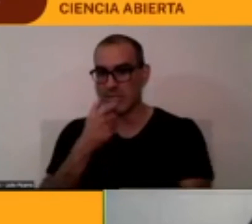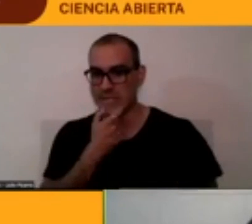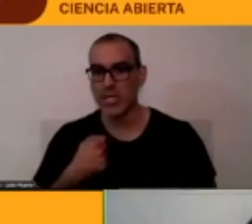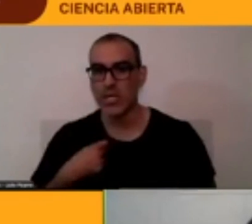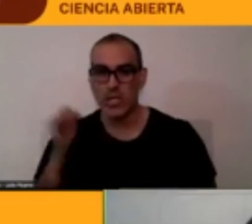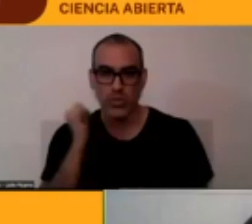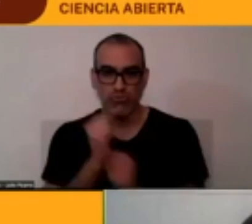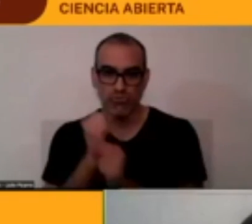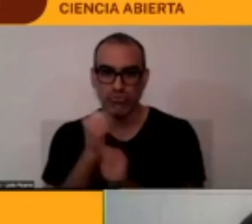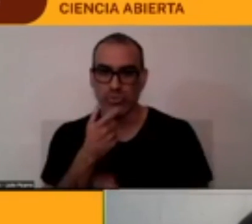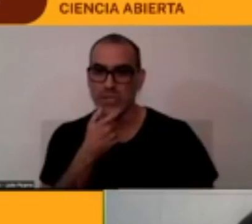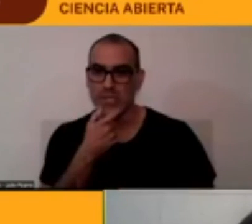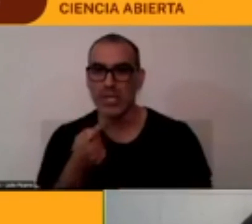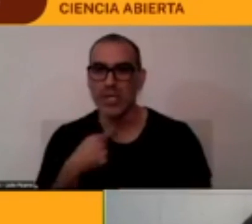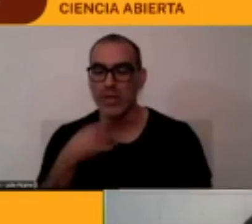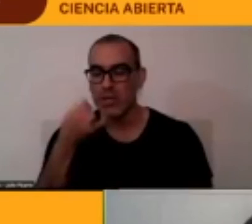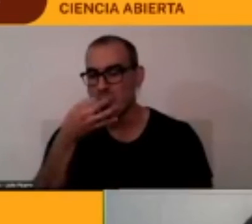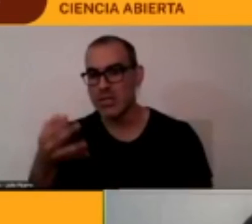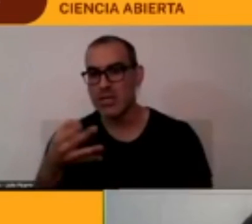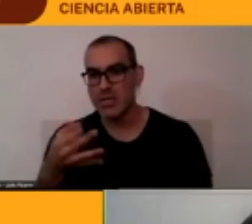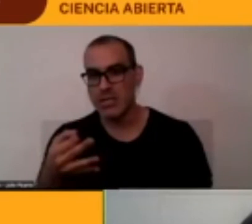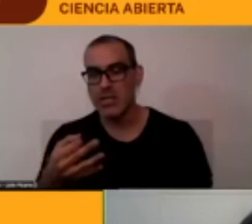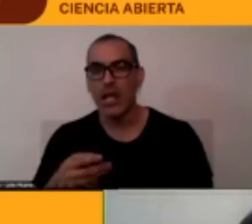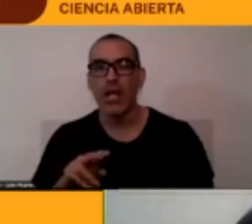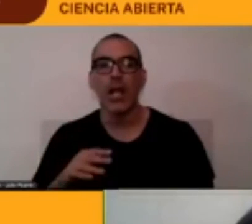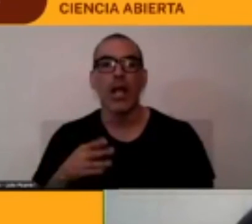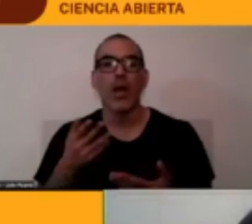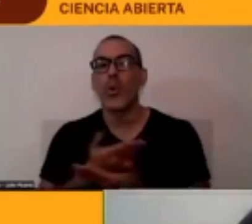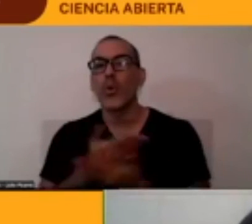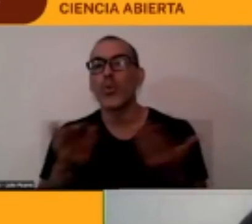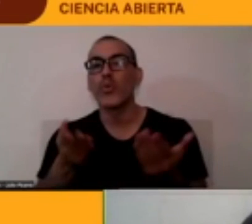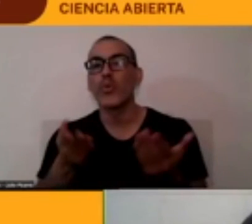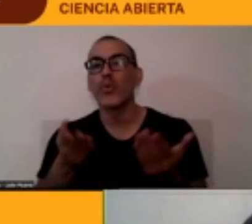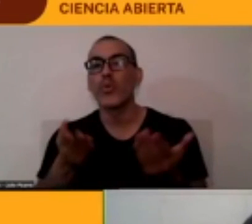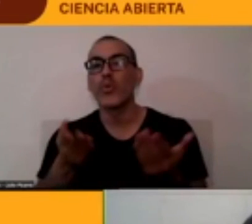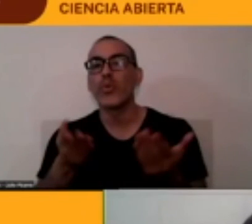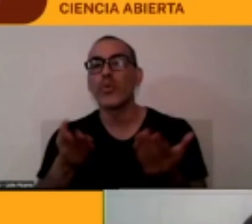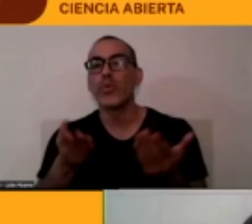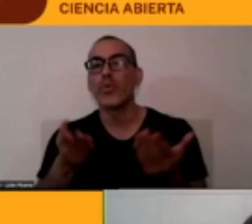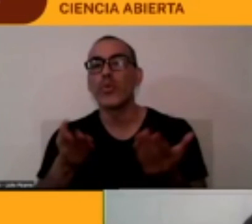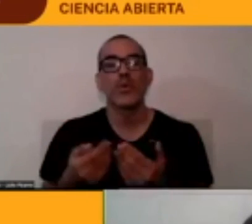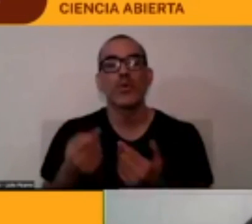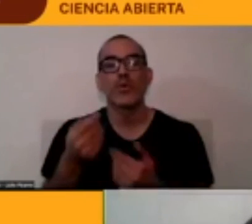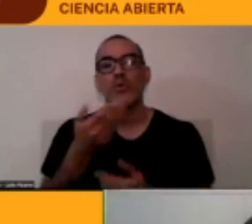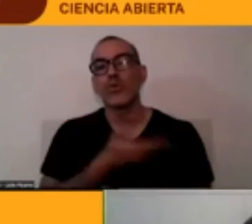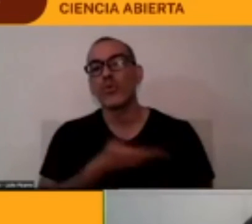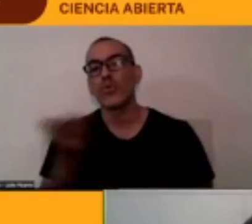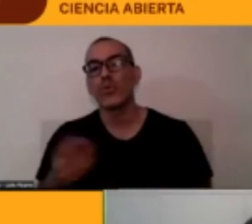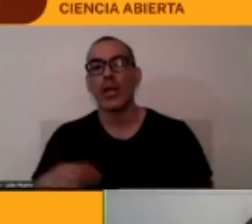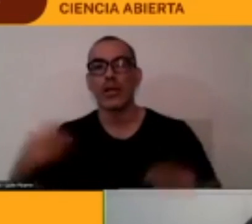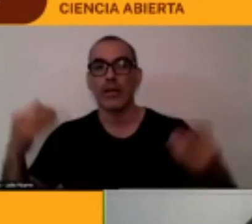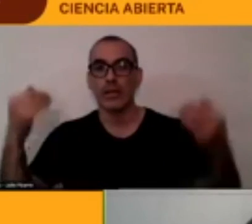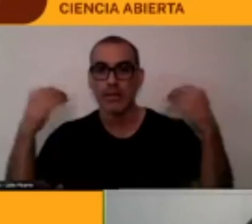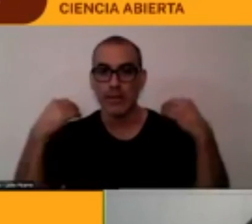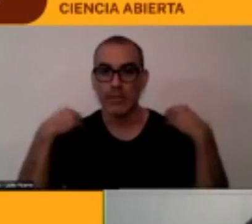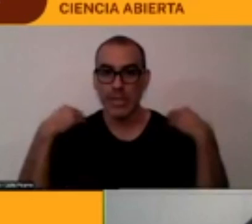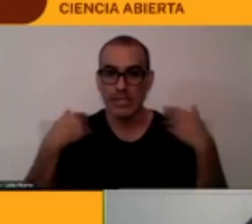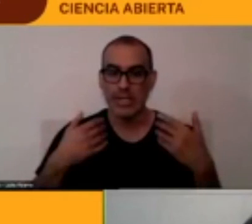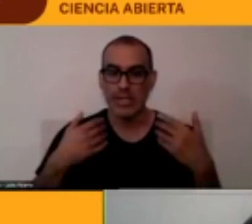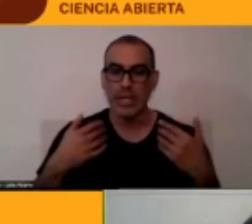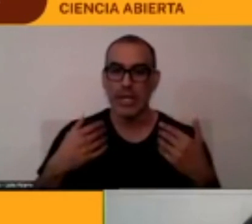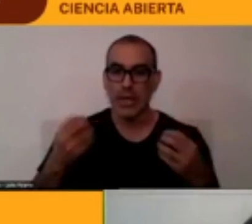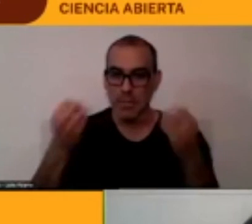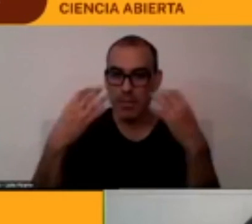les digo a mis alumnos cuando ellos van a hacer prácticas en enseñar de inglés en escuelas ellos no pueden